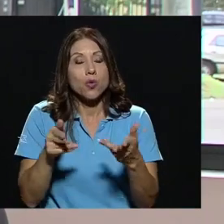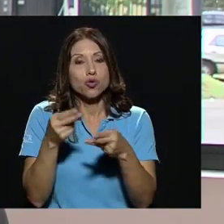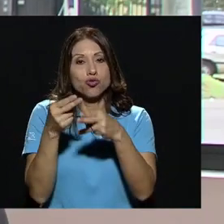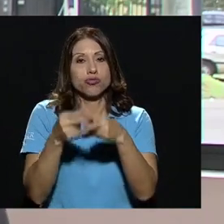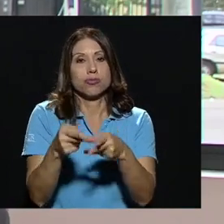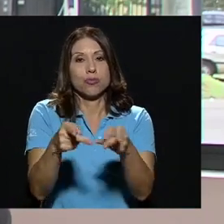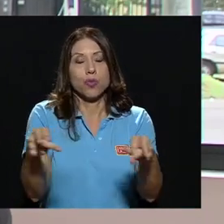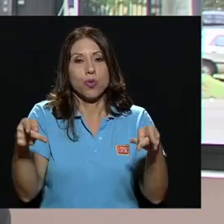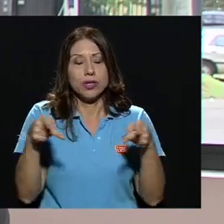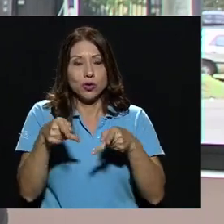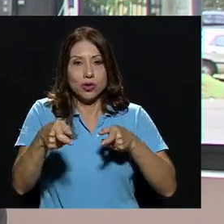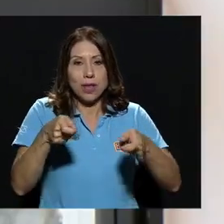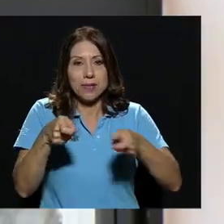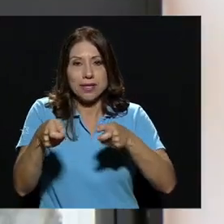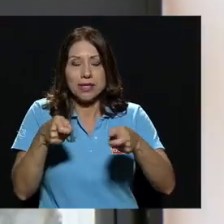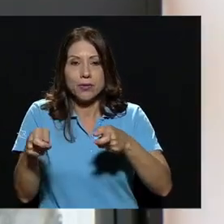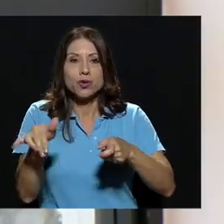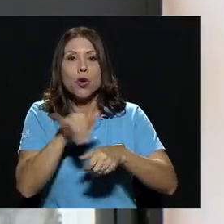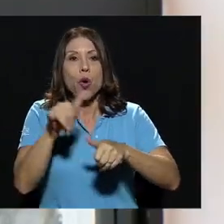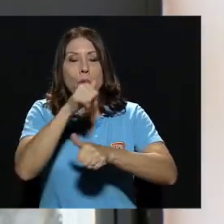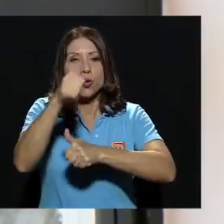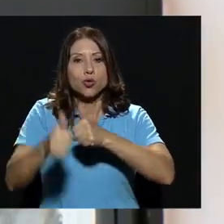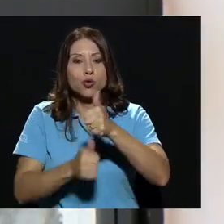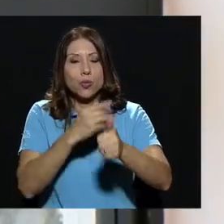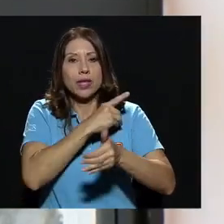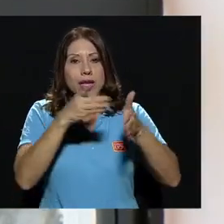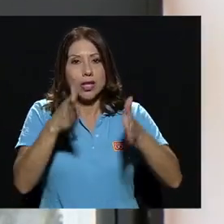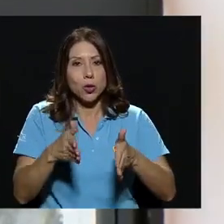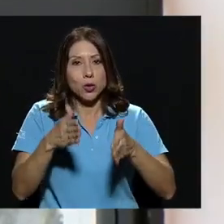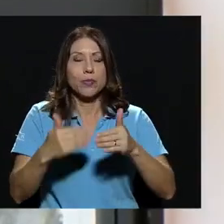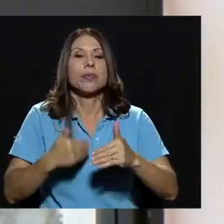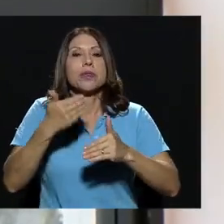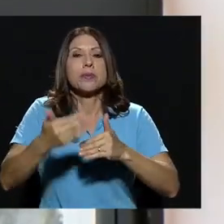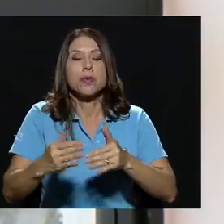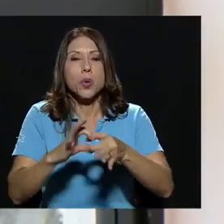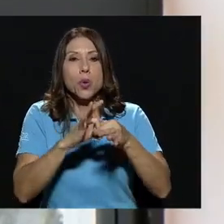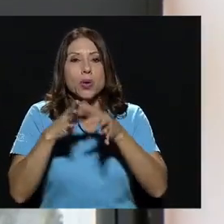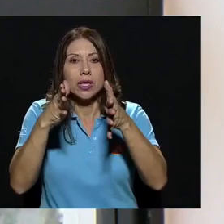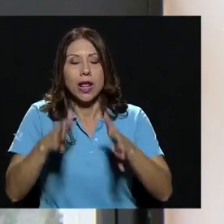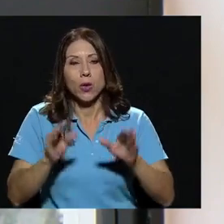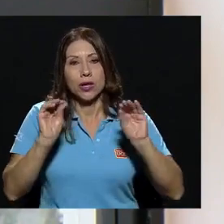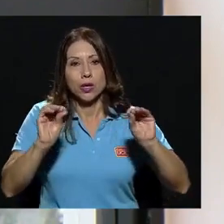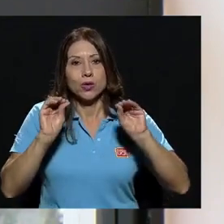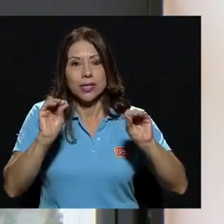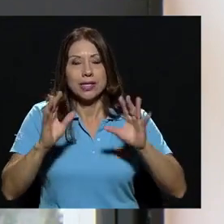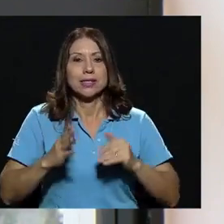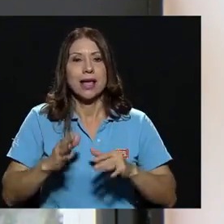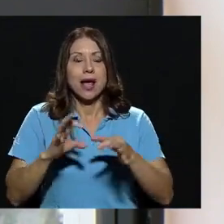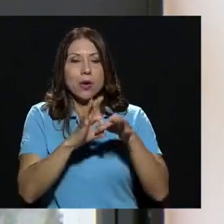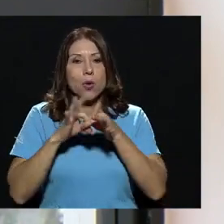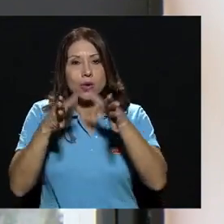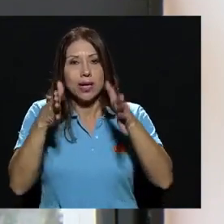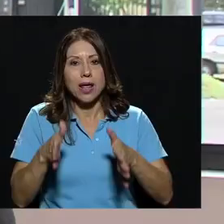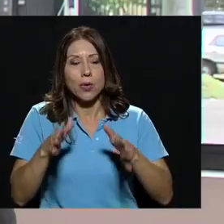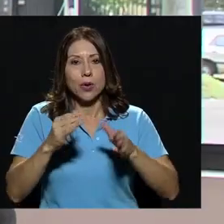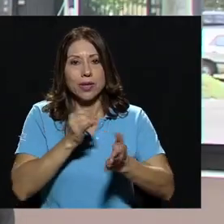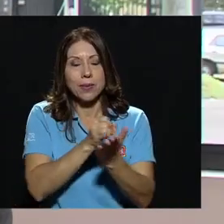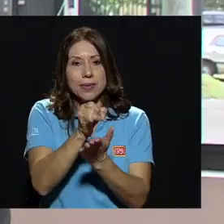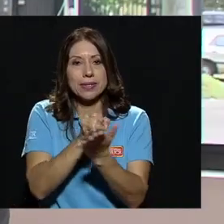administrativos como subdirector, luego como coordinador de docencia, como coordinador de investigación